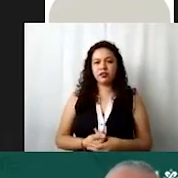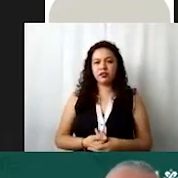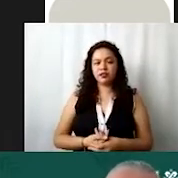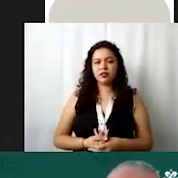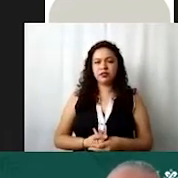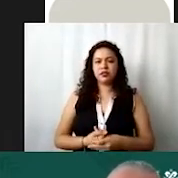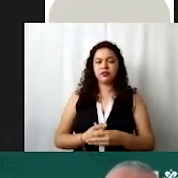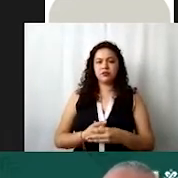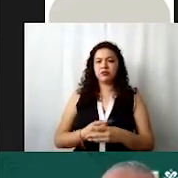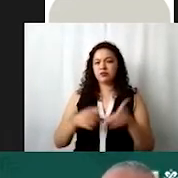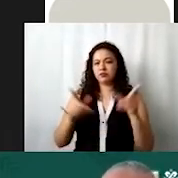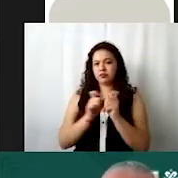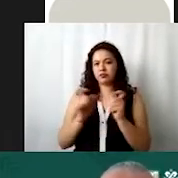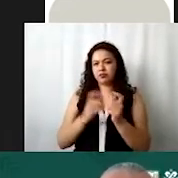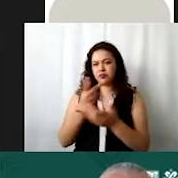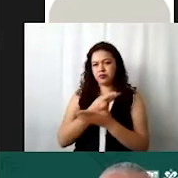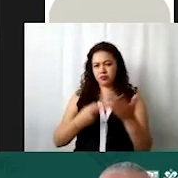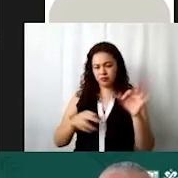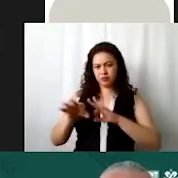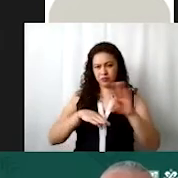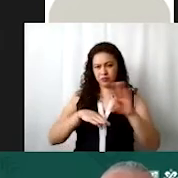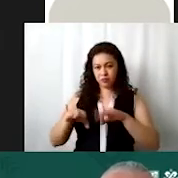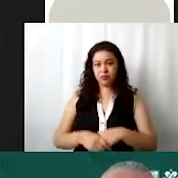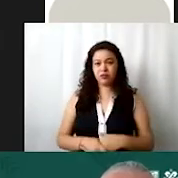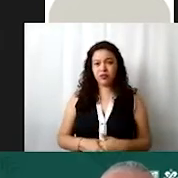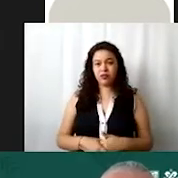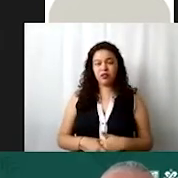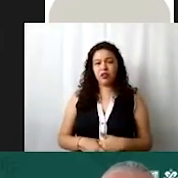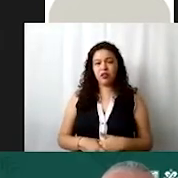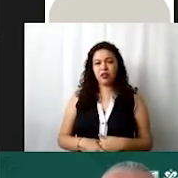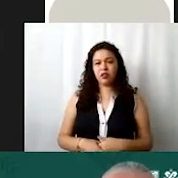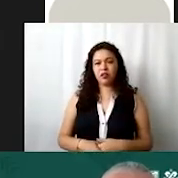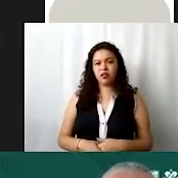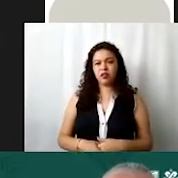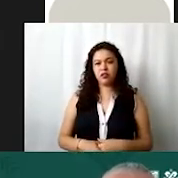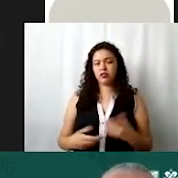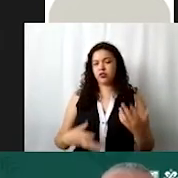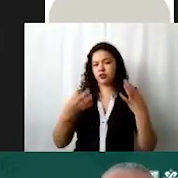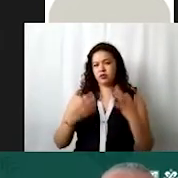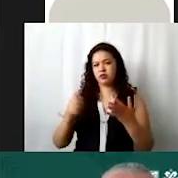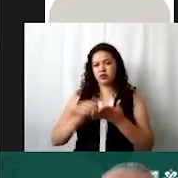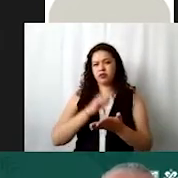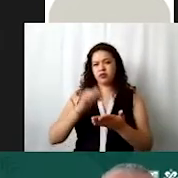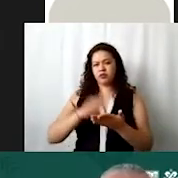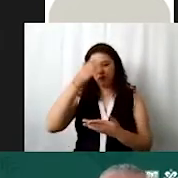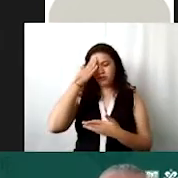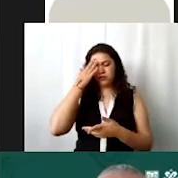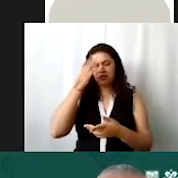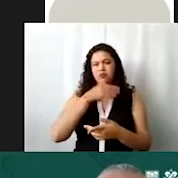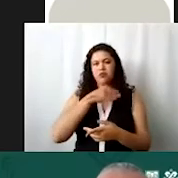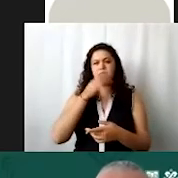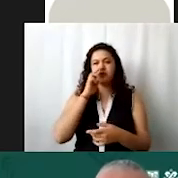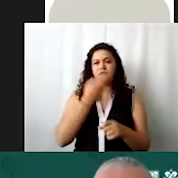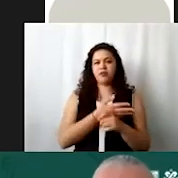resumen presupuestal su programa de trabajo y este la original de acta de patronato ya sea la